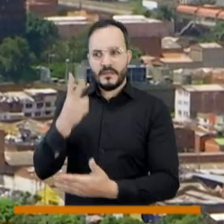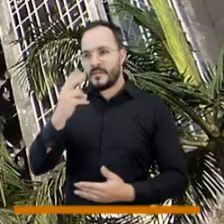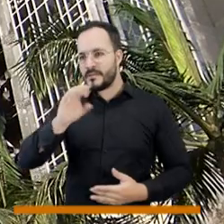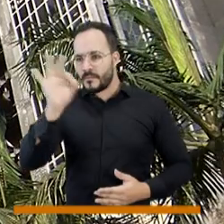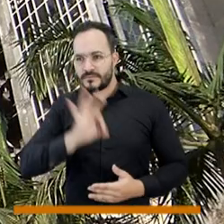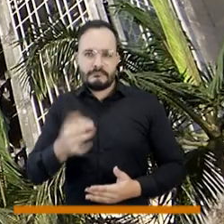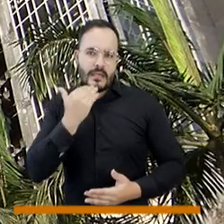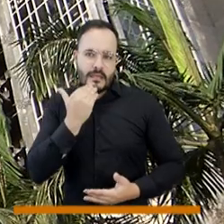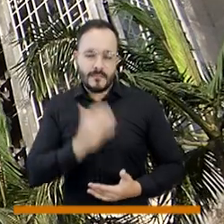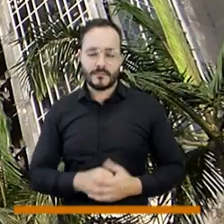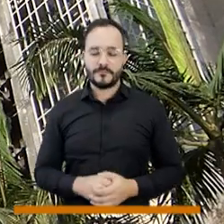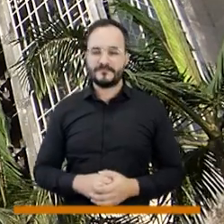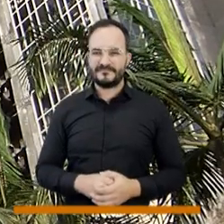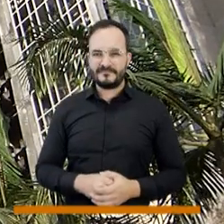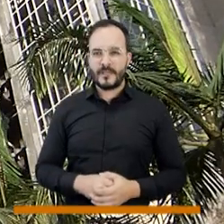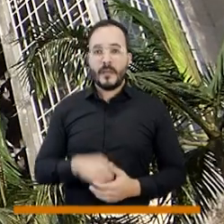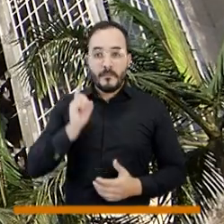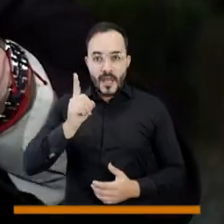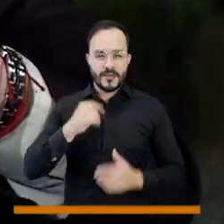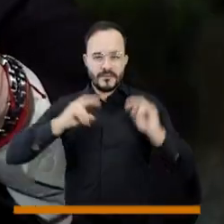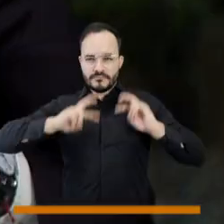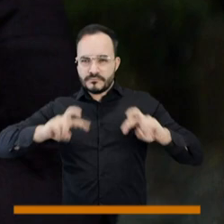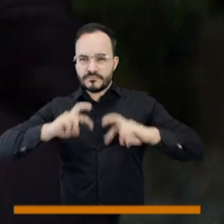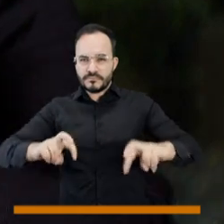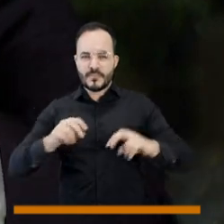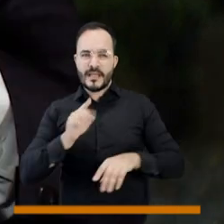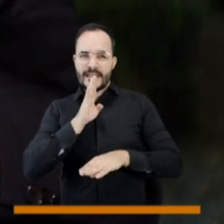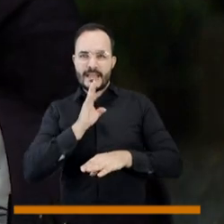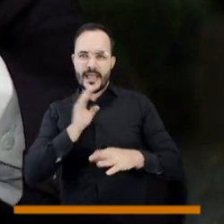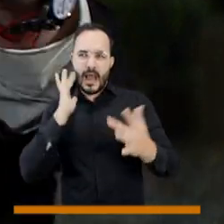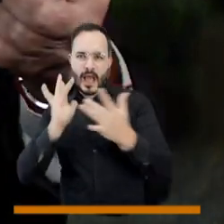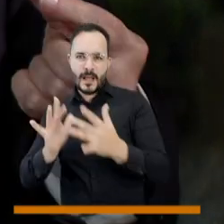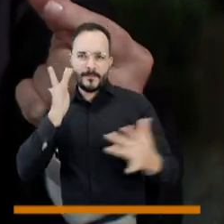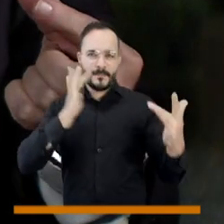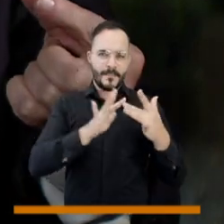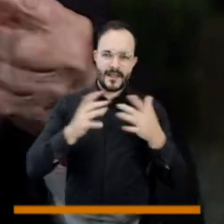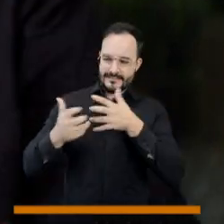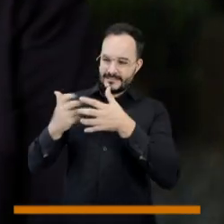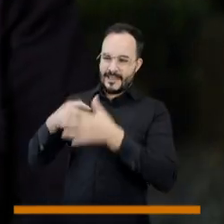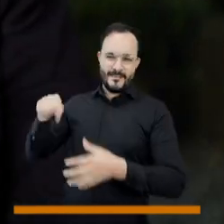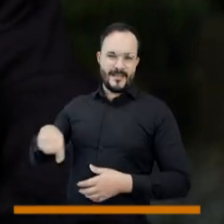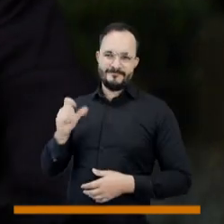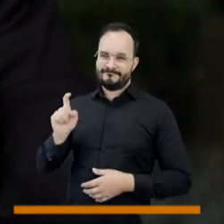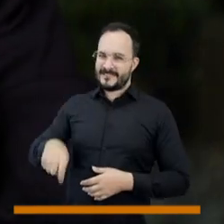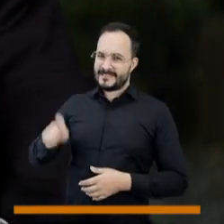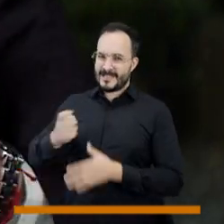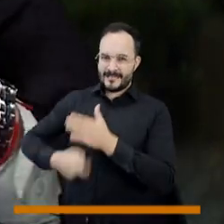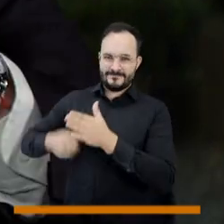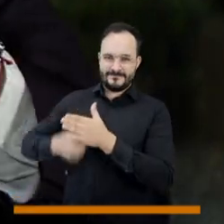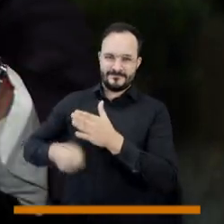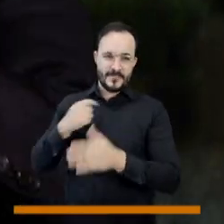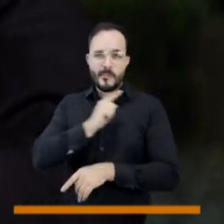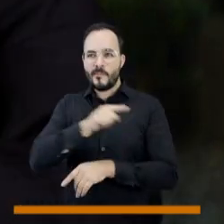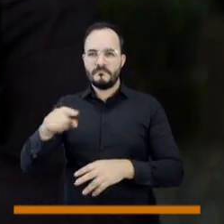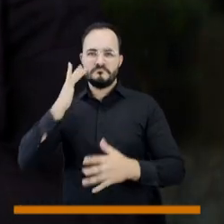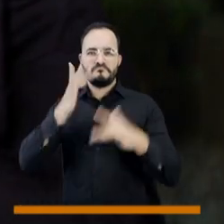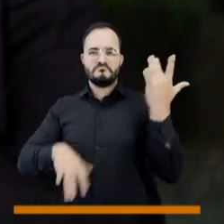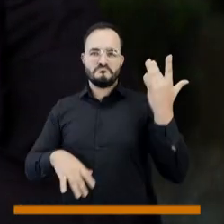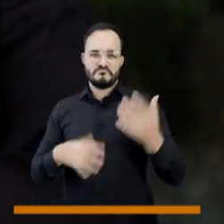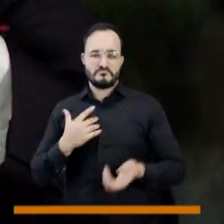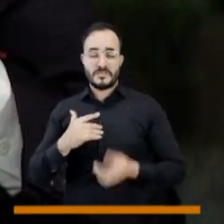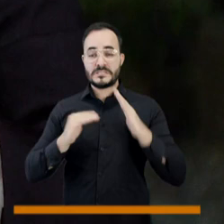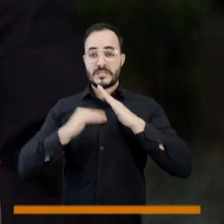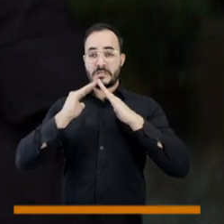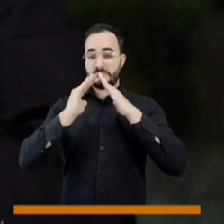menor costo, pero cuando escogemos el mecanismo por el cual vamos a determinar quién es el que debe pagar más y quién paga menos, el mecanismo no es bueno.